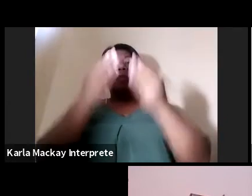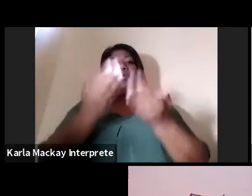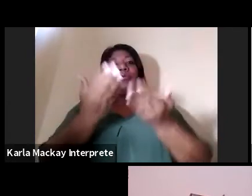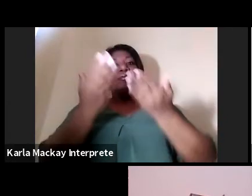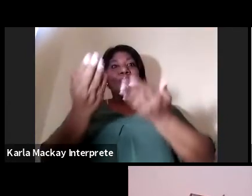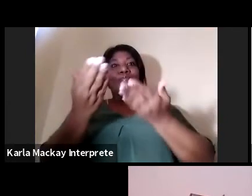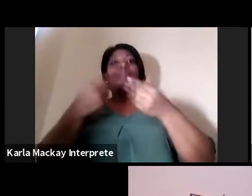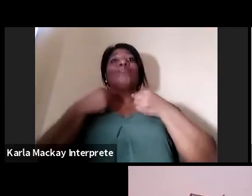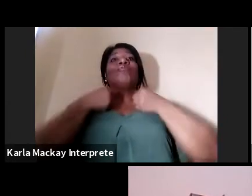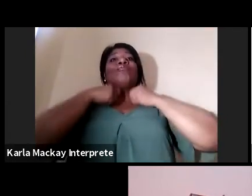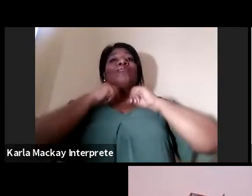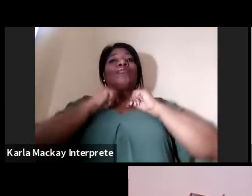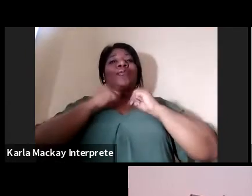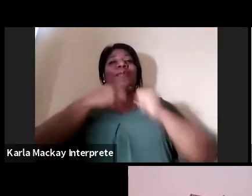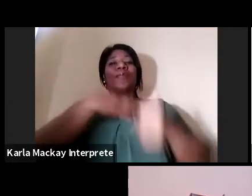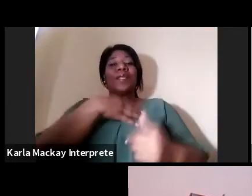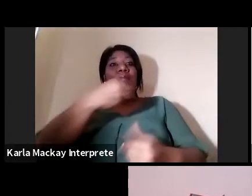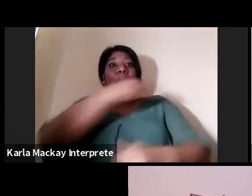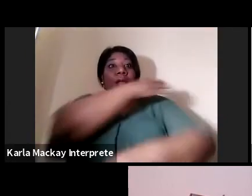Archibald.